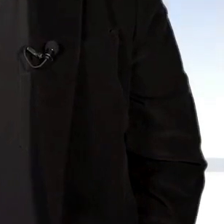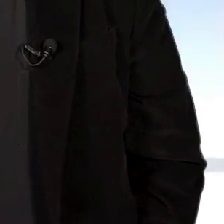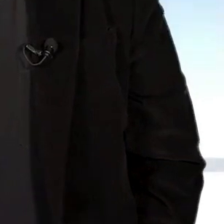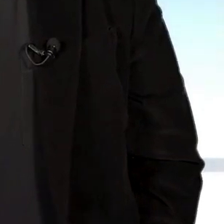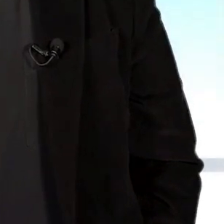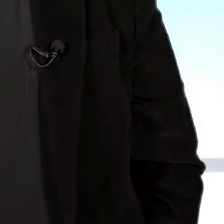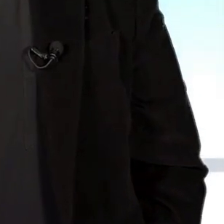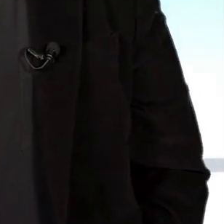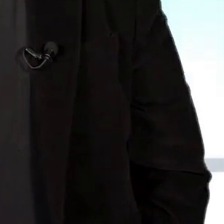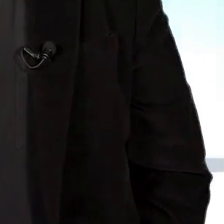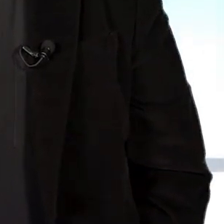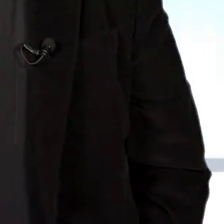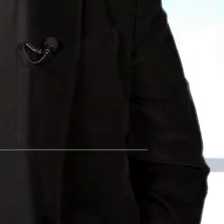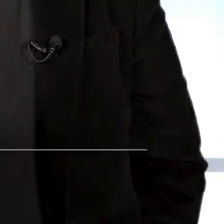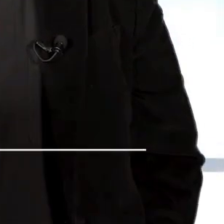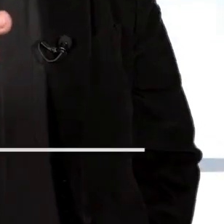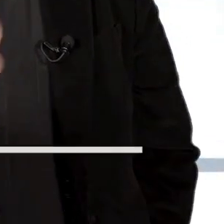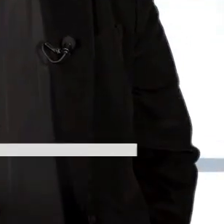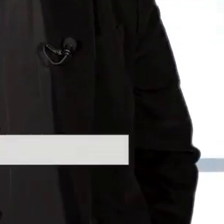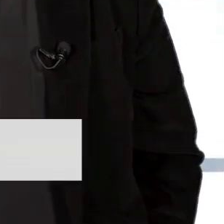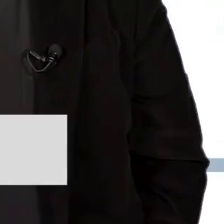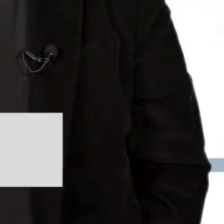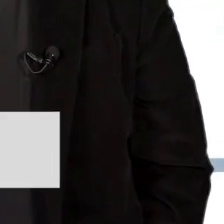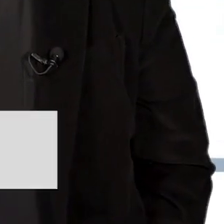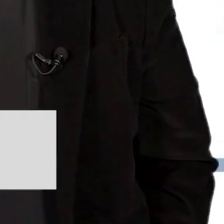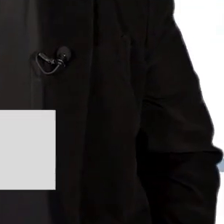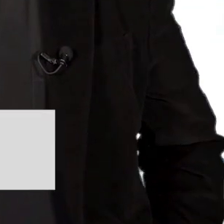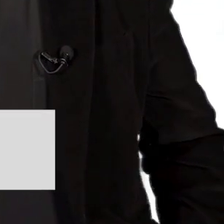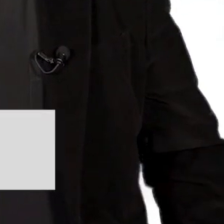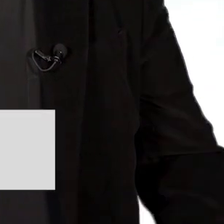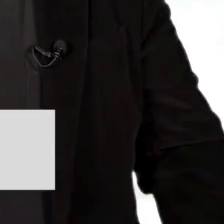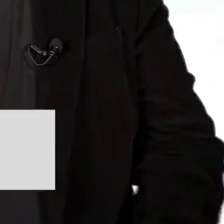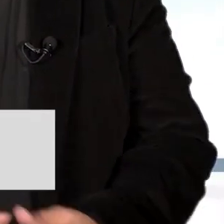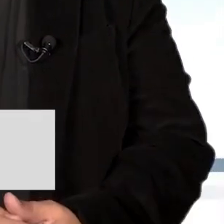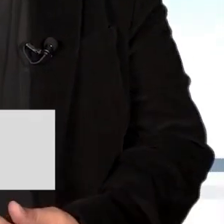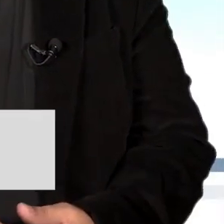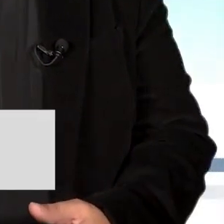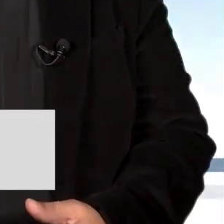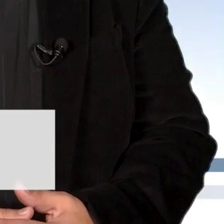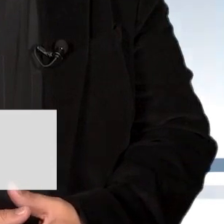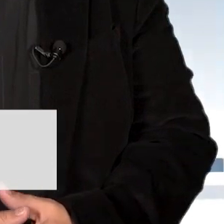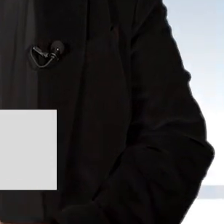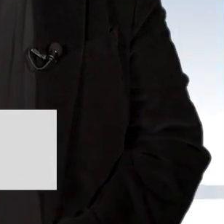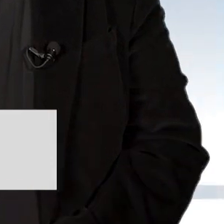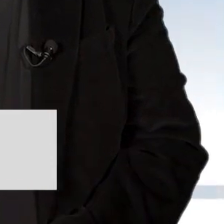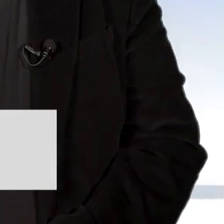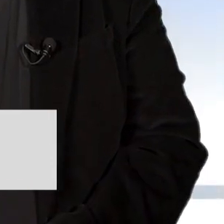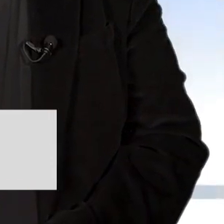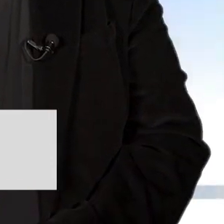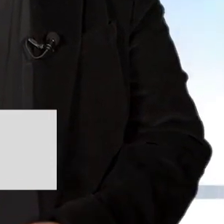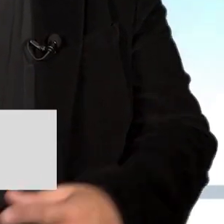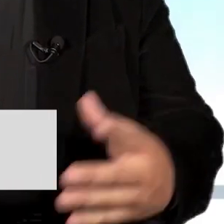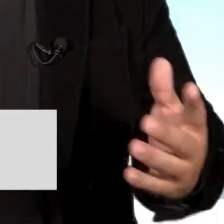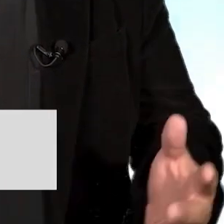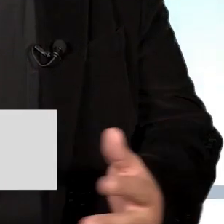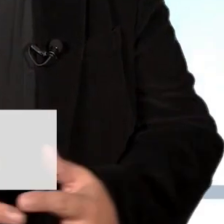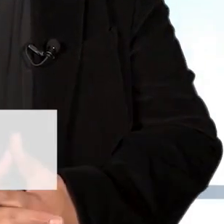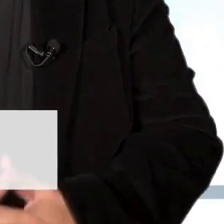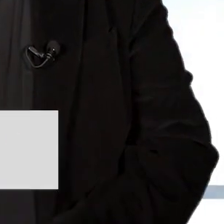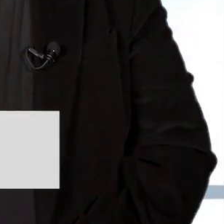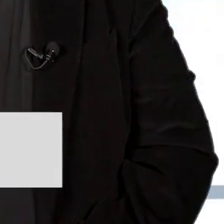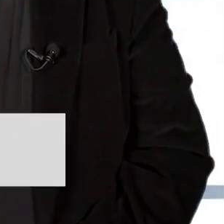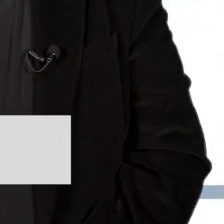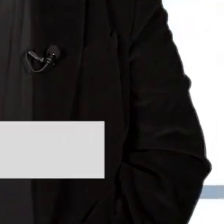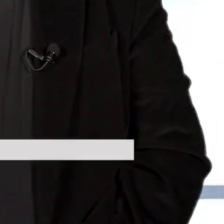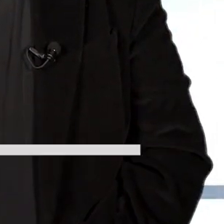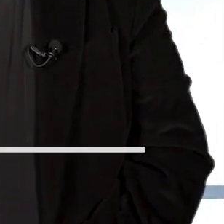amigos de canal 13 soy Jorge Benavides de salud financiera espero que se encuentren de maravilla este mes celebramos al adulto mayor y como parte